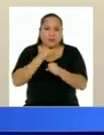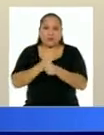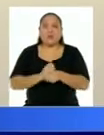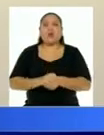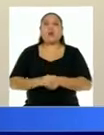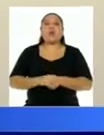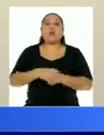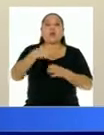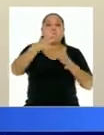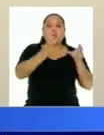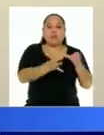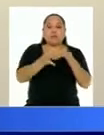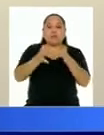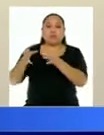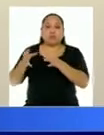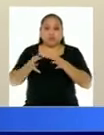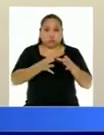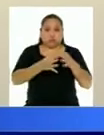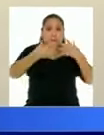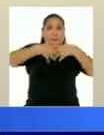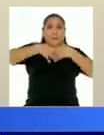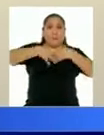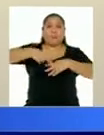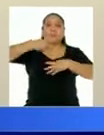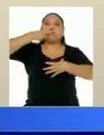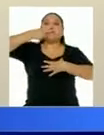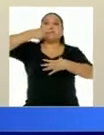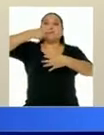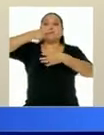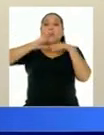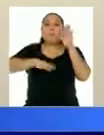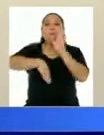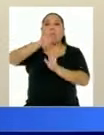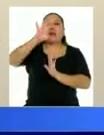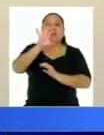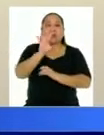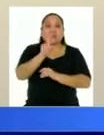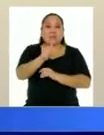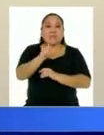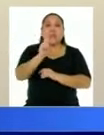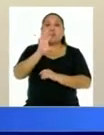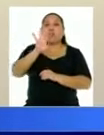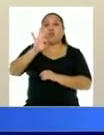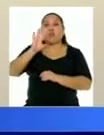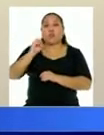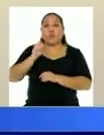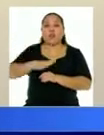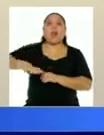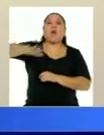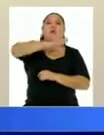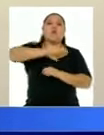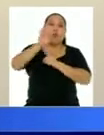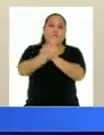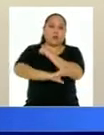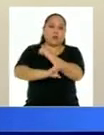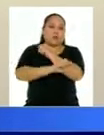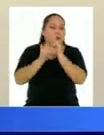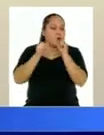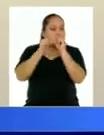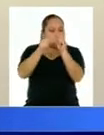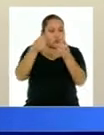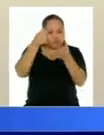número de plantas de oxígeno en operación asciende a más de ciento noventa en todo el país. Seguiremos haciendo los mayores